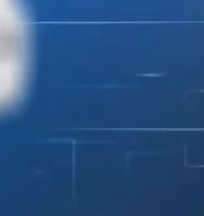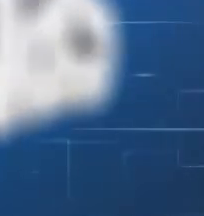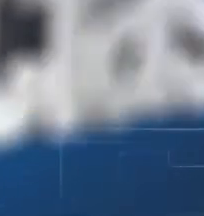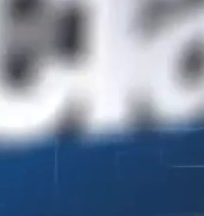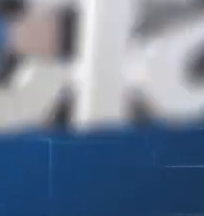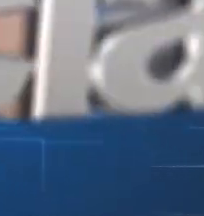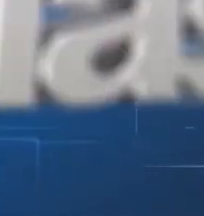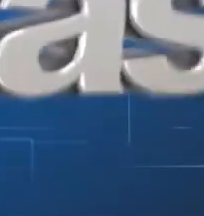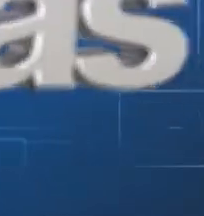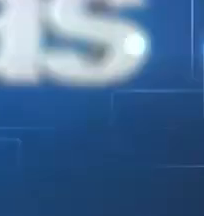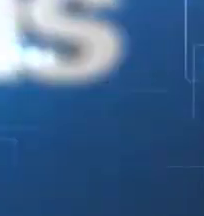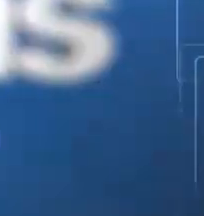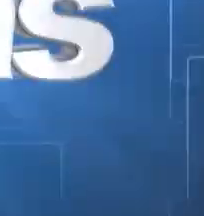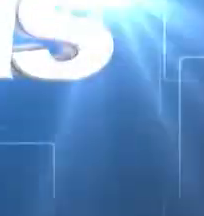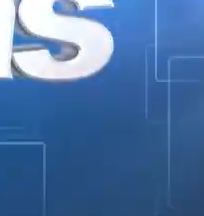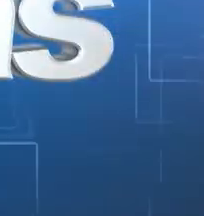Gracias por ver el video.